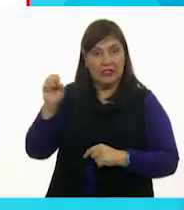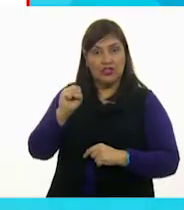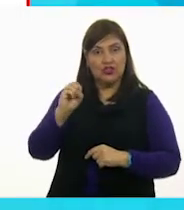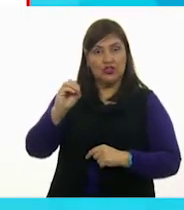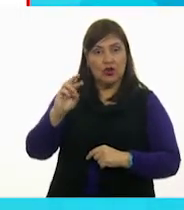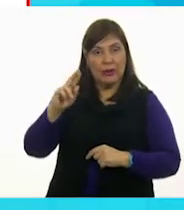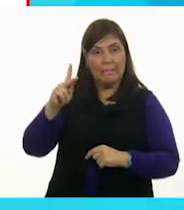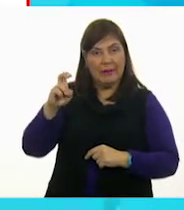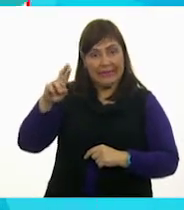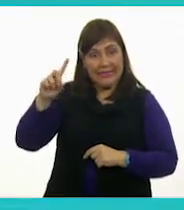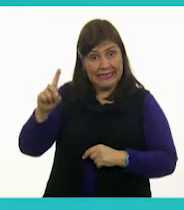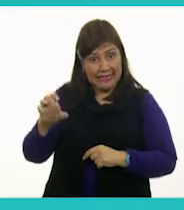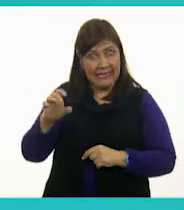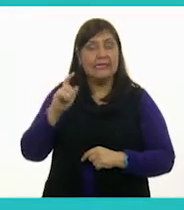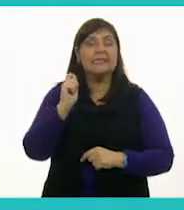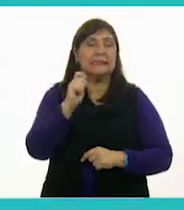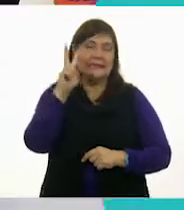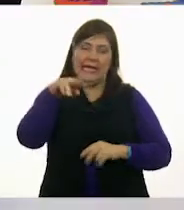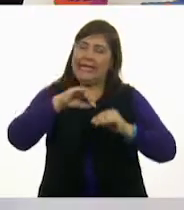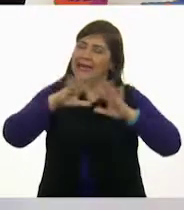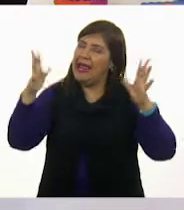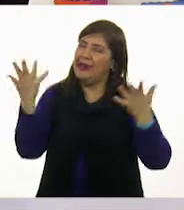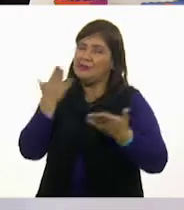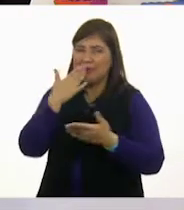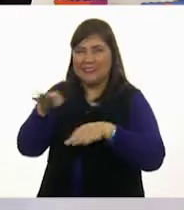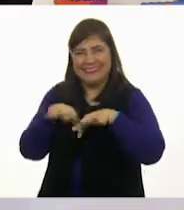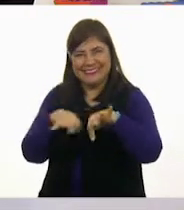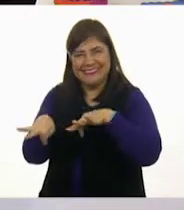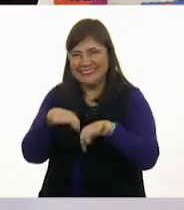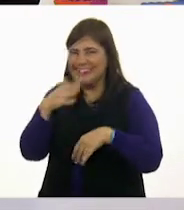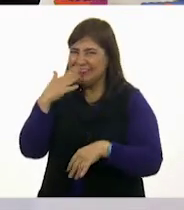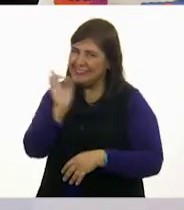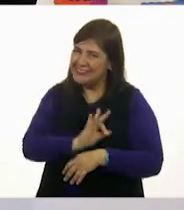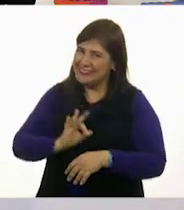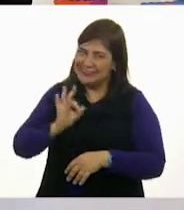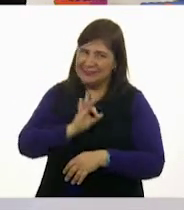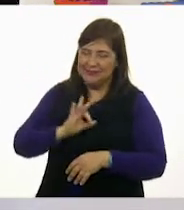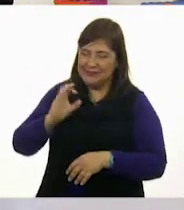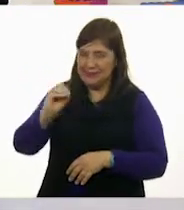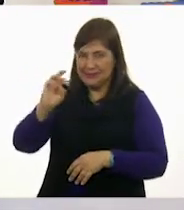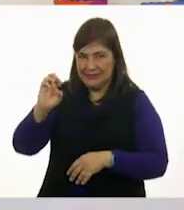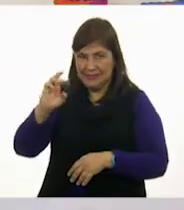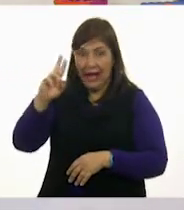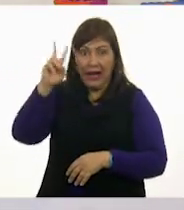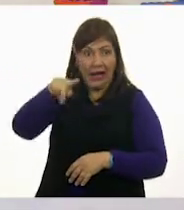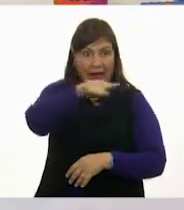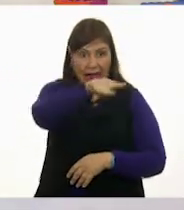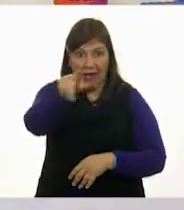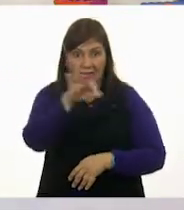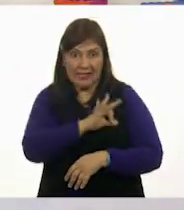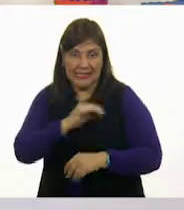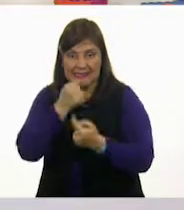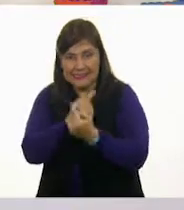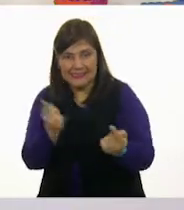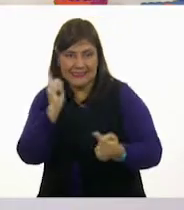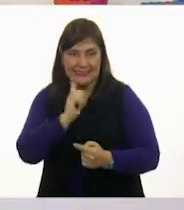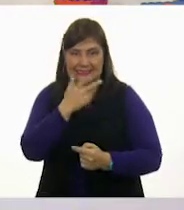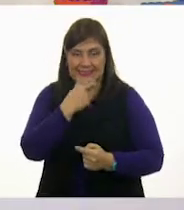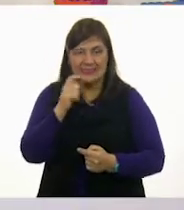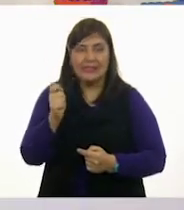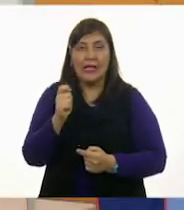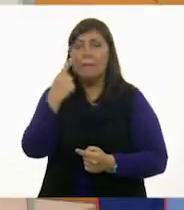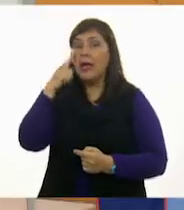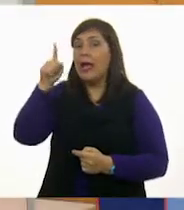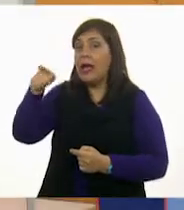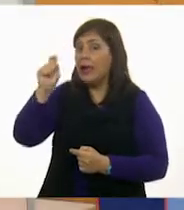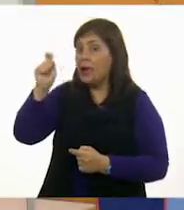sorprende porque es un gran trabajo. Felicidades, Oscar. No, pero felicidades a las niñas y a los niños. supuesto, pero ahora, algo